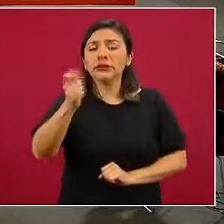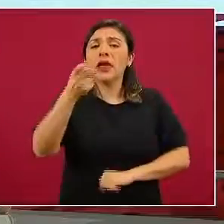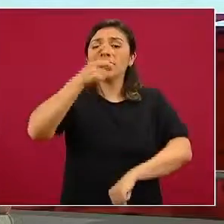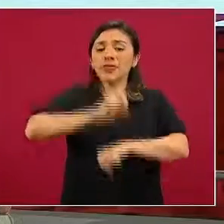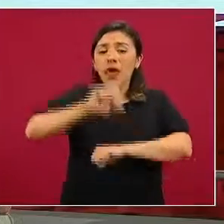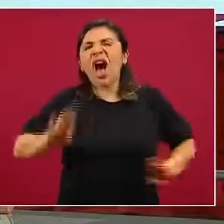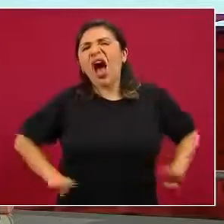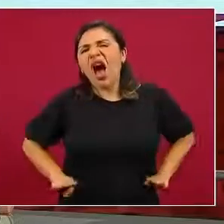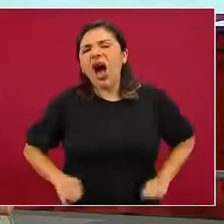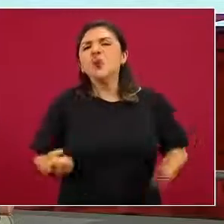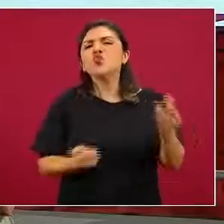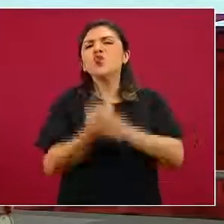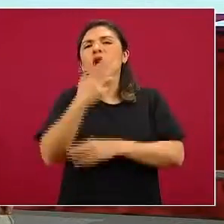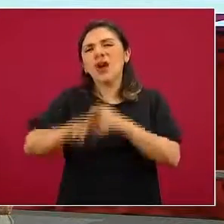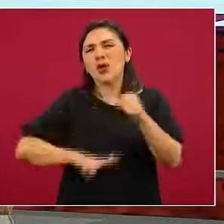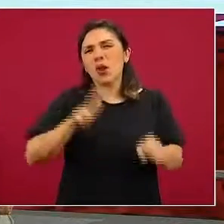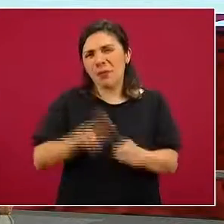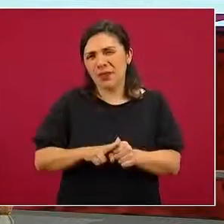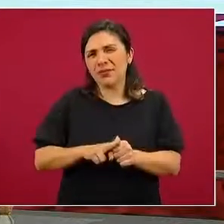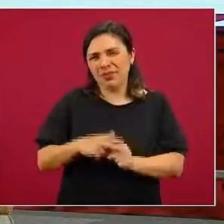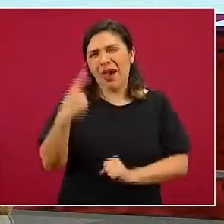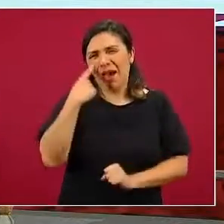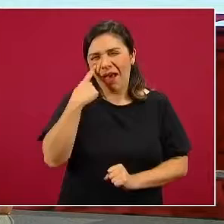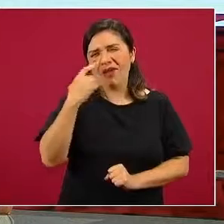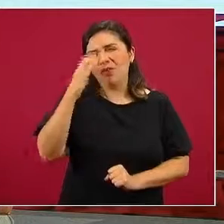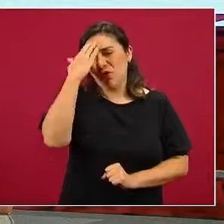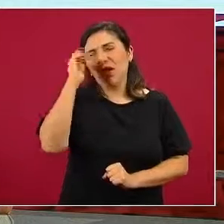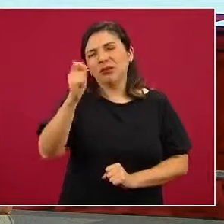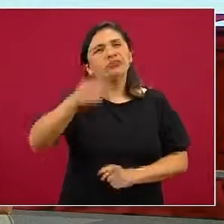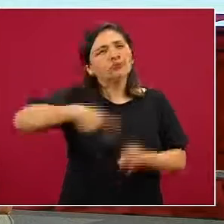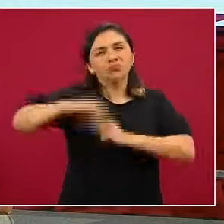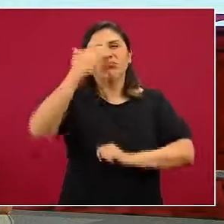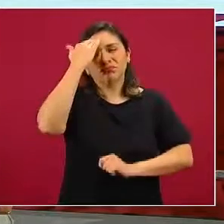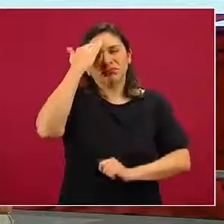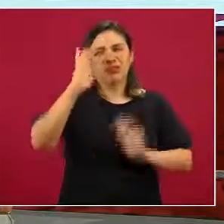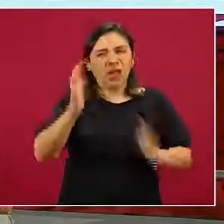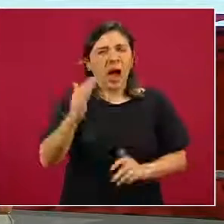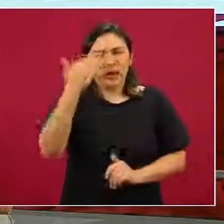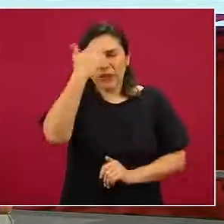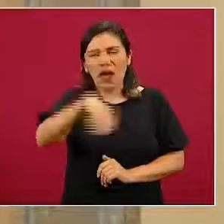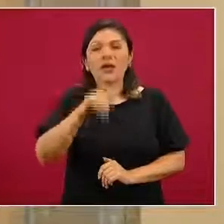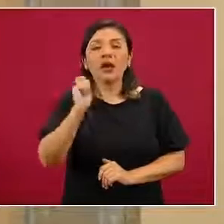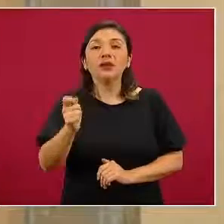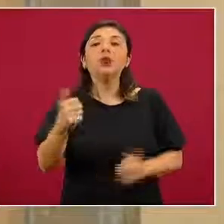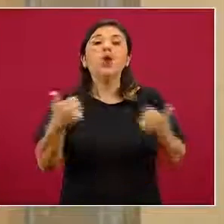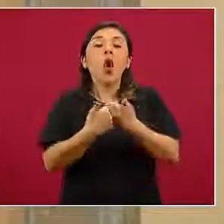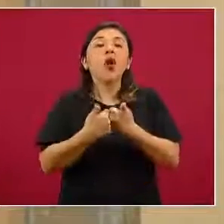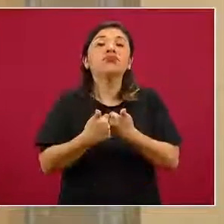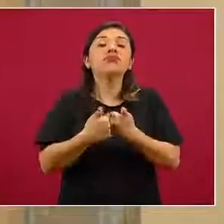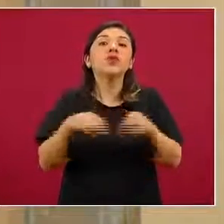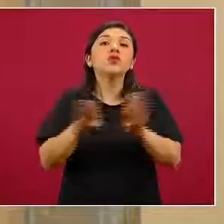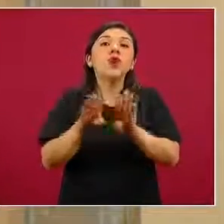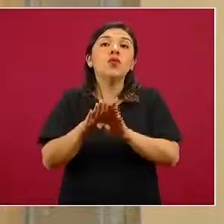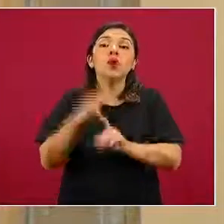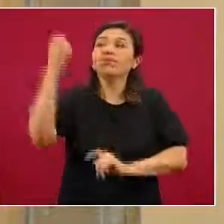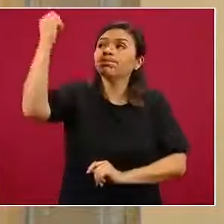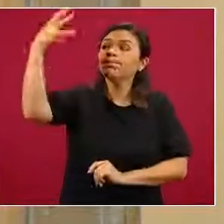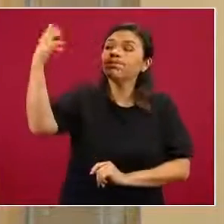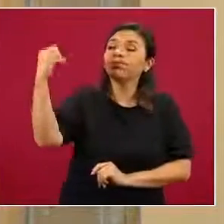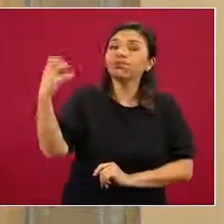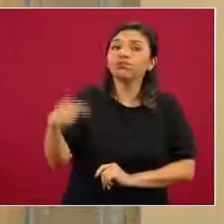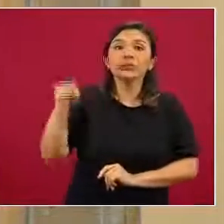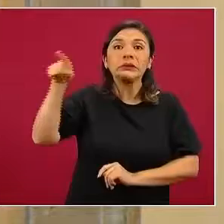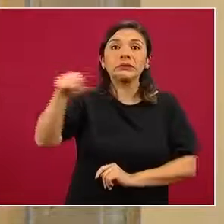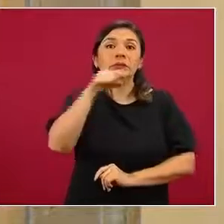116. Nueva normalidad caracterizada, como todos ya sabemos, por las acciones e intervenciones del